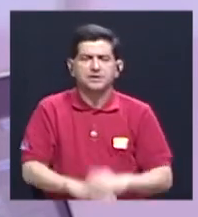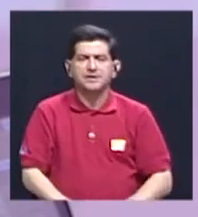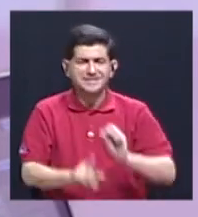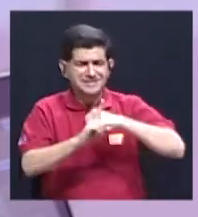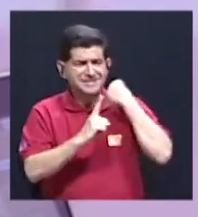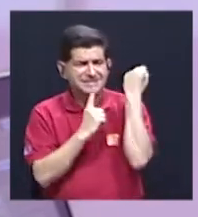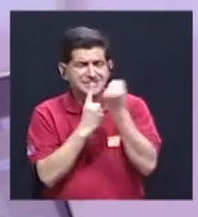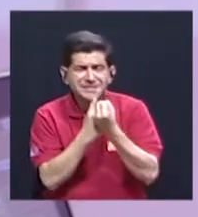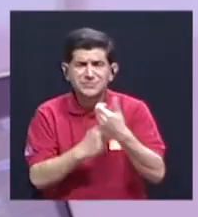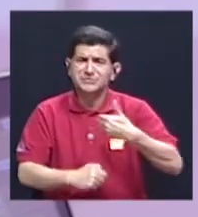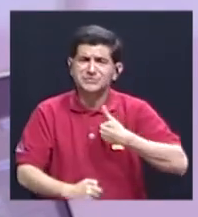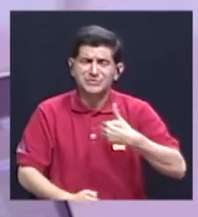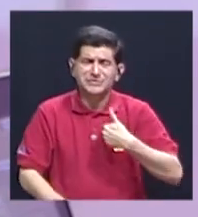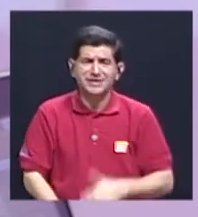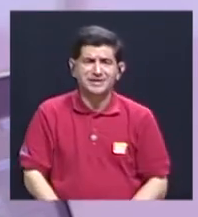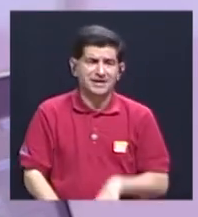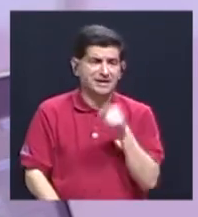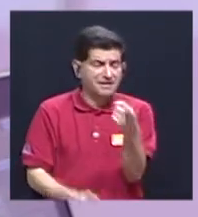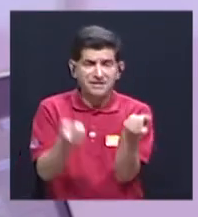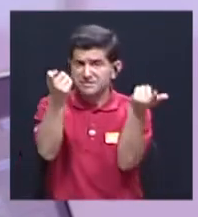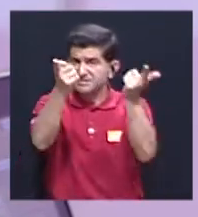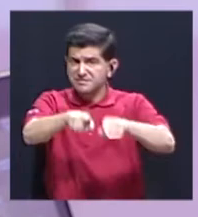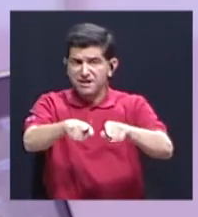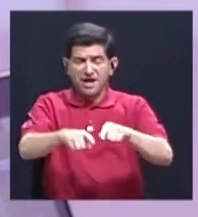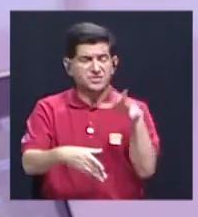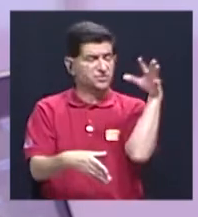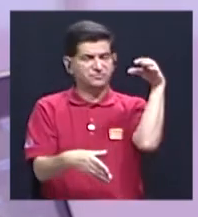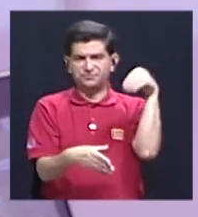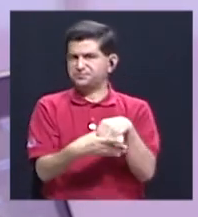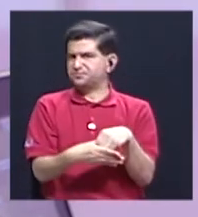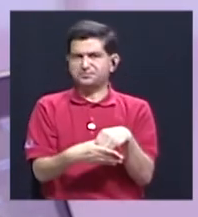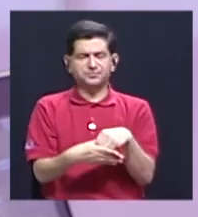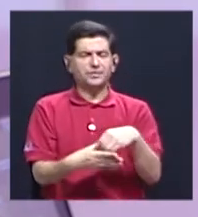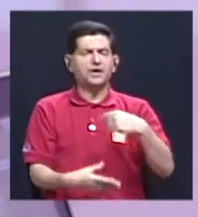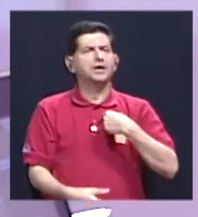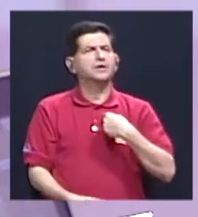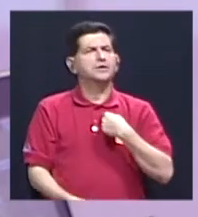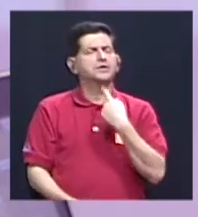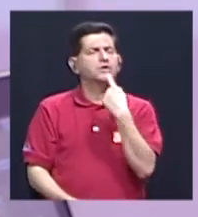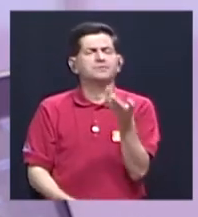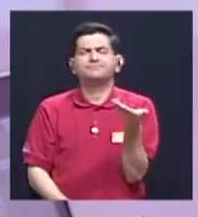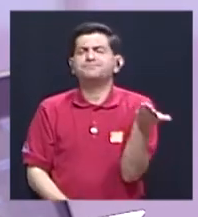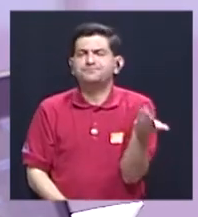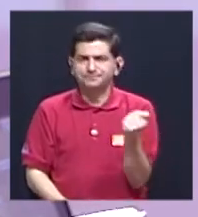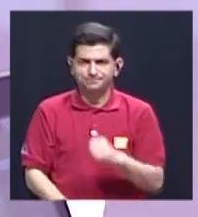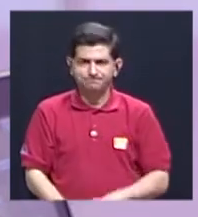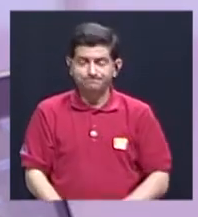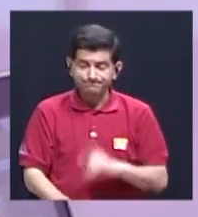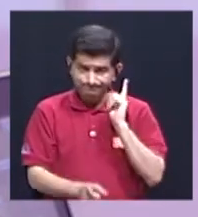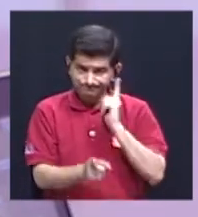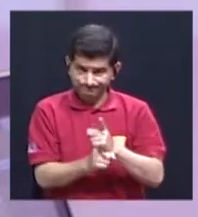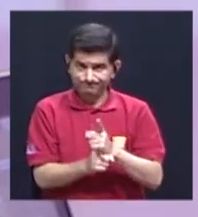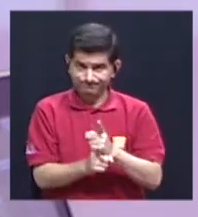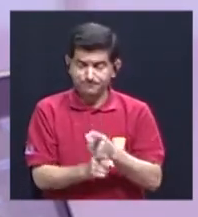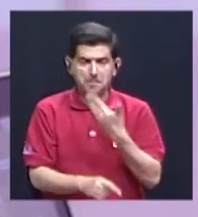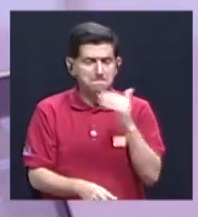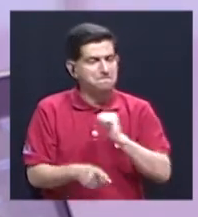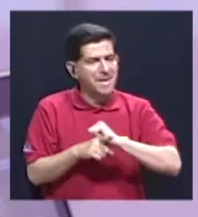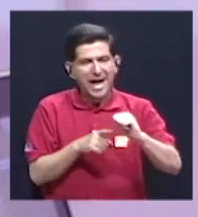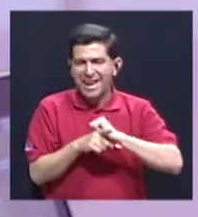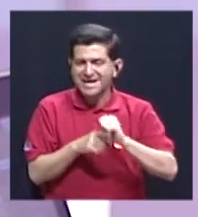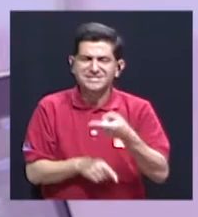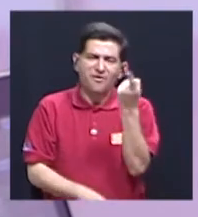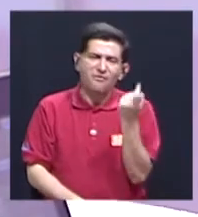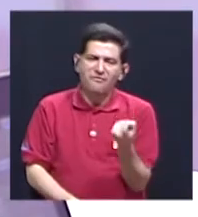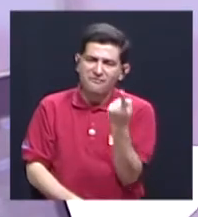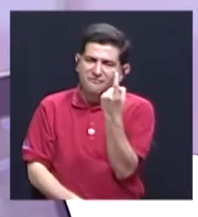de su situación, de su ser que no está siendo tomada en cuenta. Yo lo que le puedo decir, porque efectivamente malas prácticas o